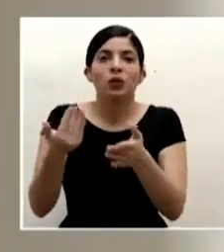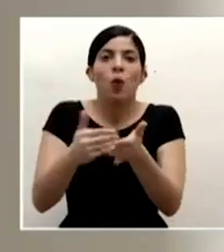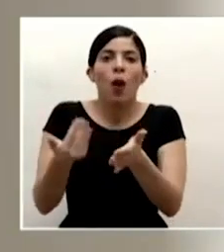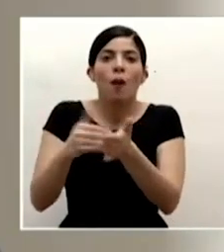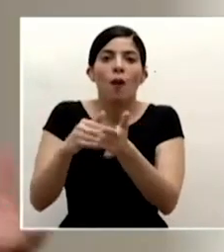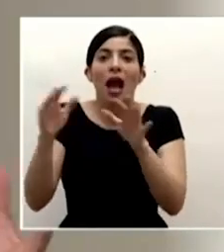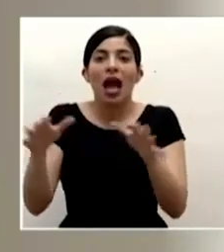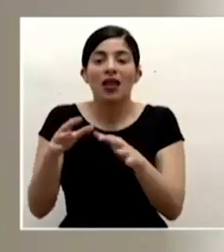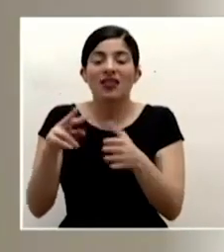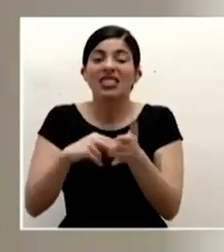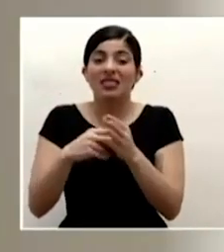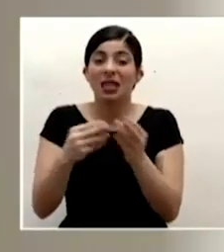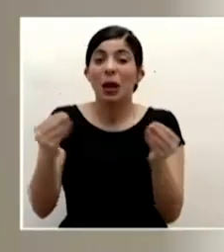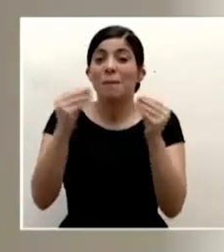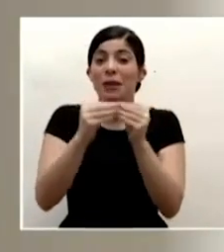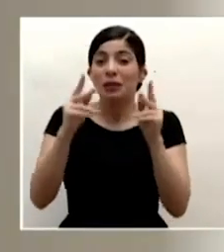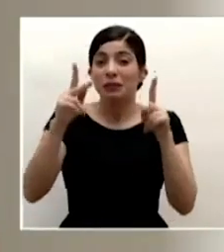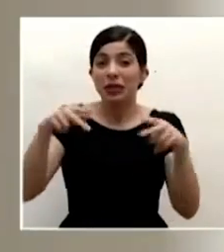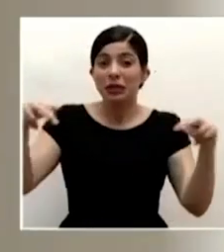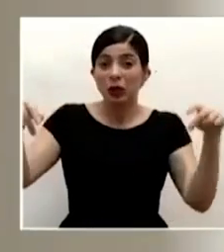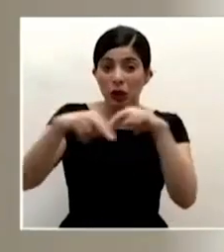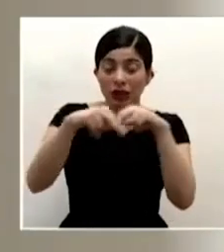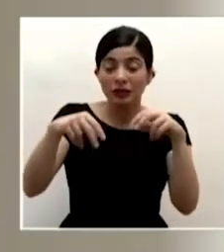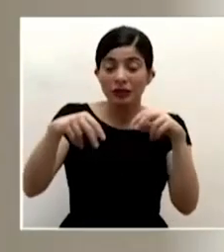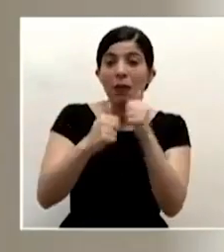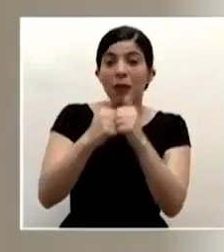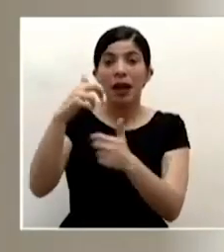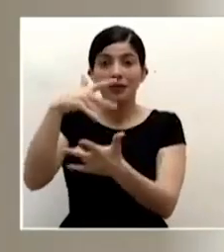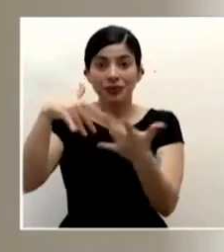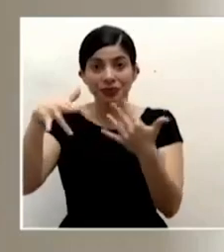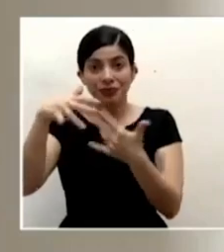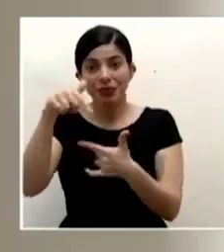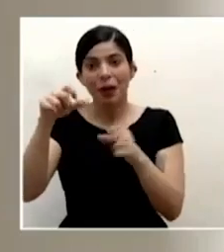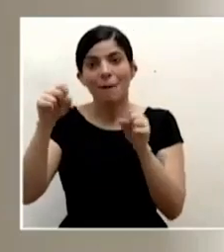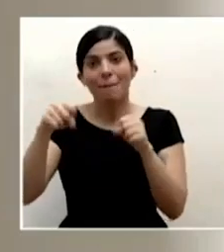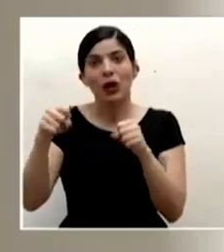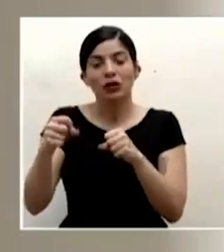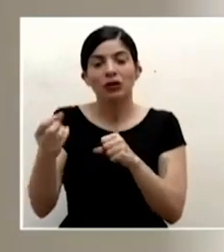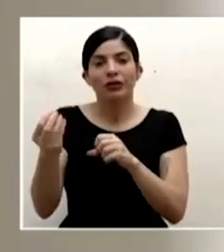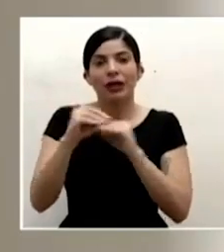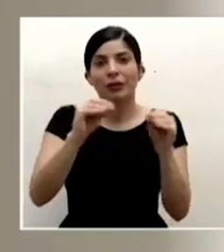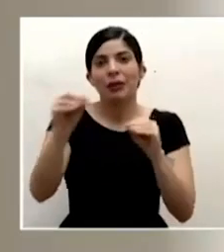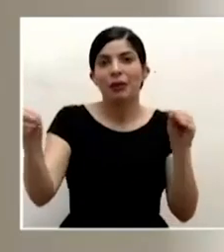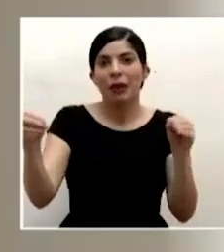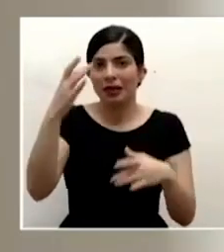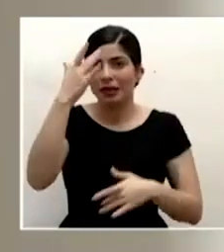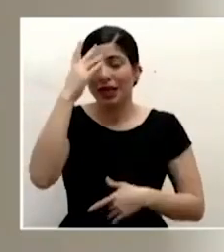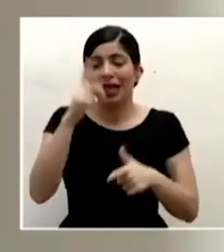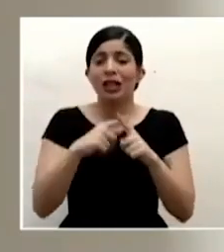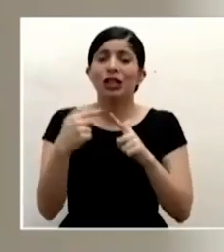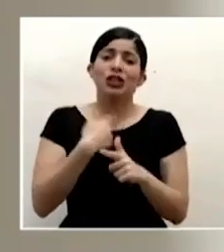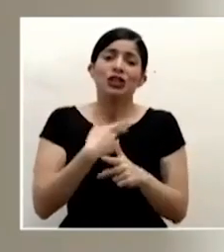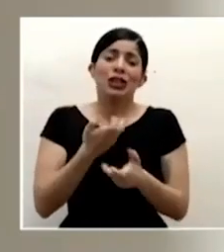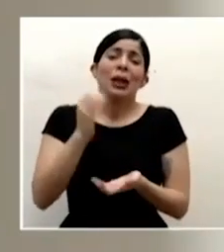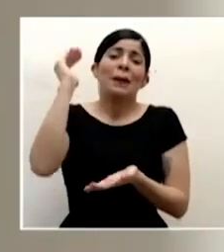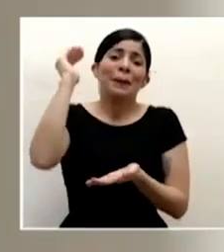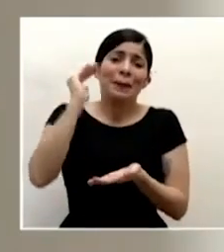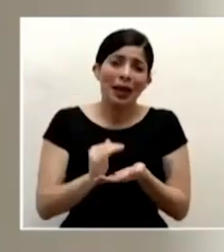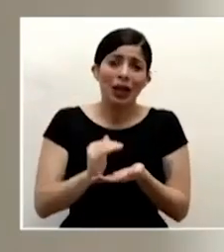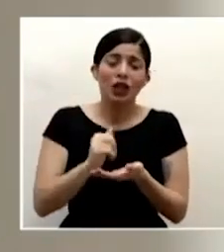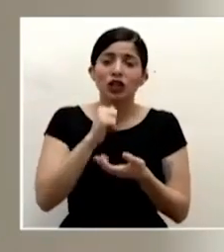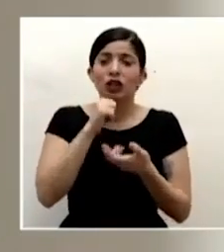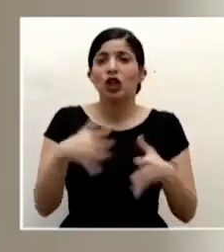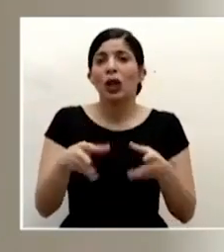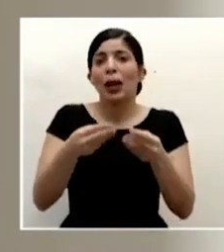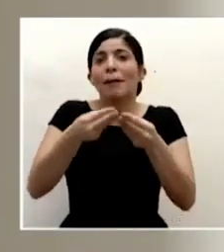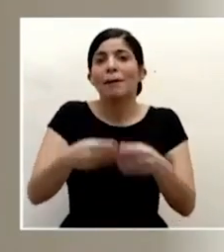personas va a haber más interacciones con posibles eventualmente casos y lo que queremos es minimizar y no perder eso que hemos cuidado tanto